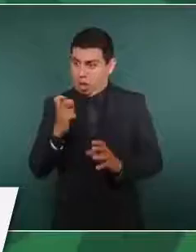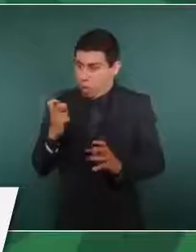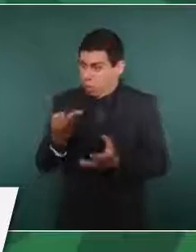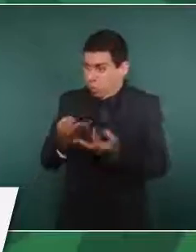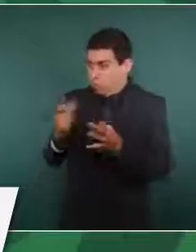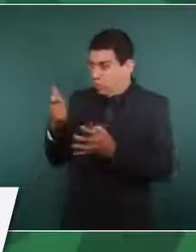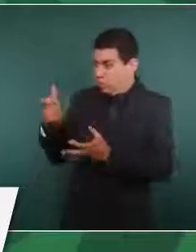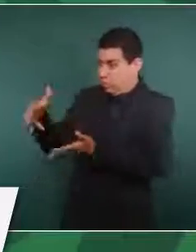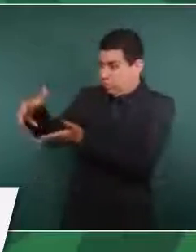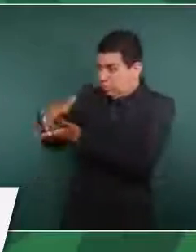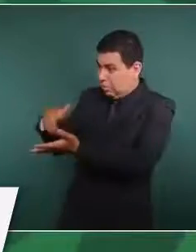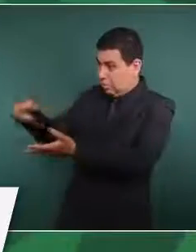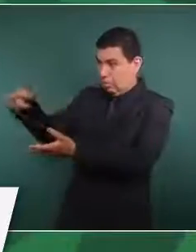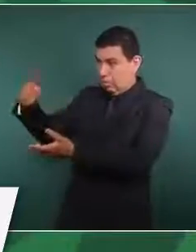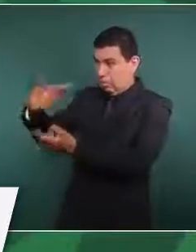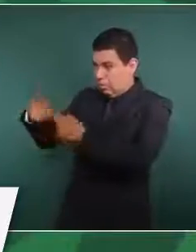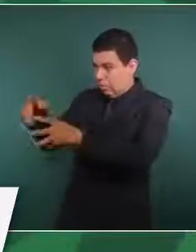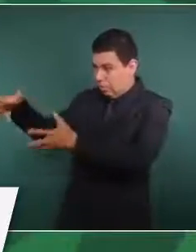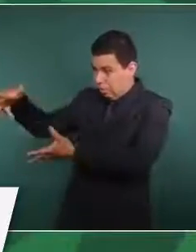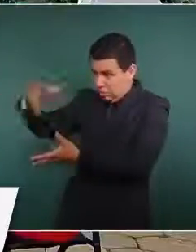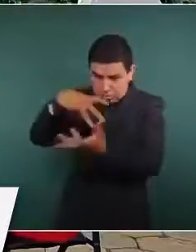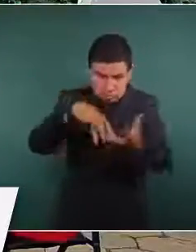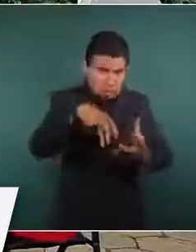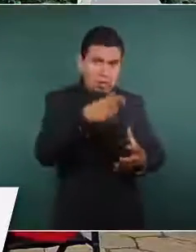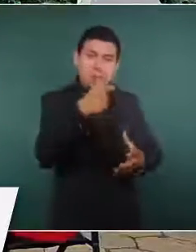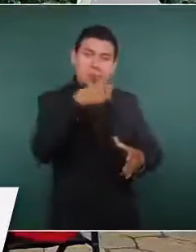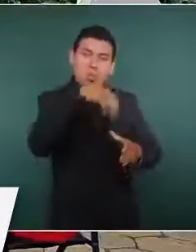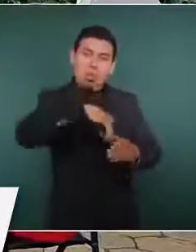ahorrando, por